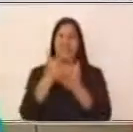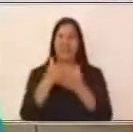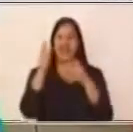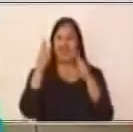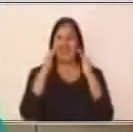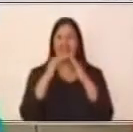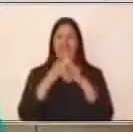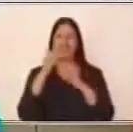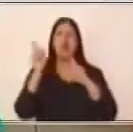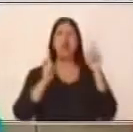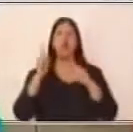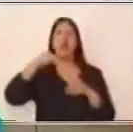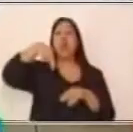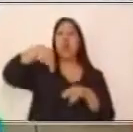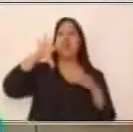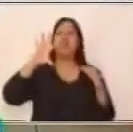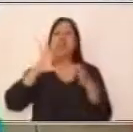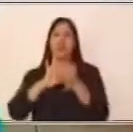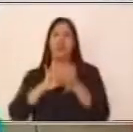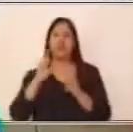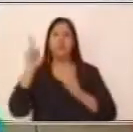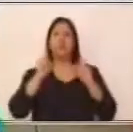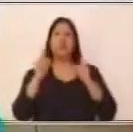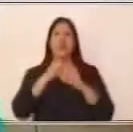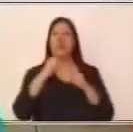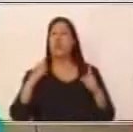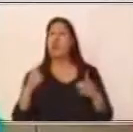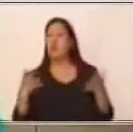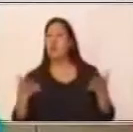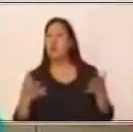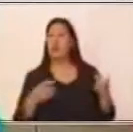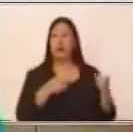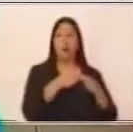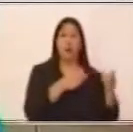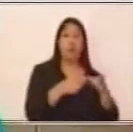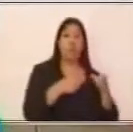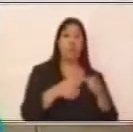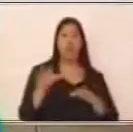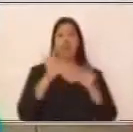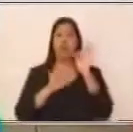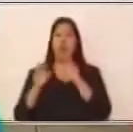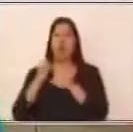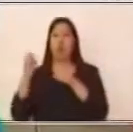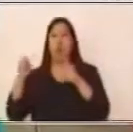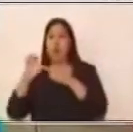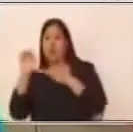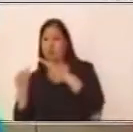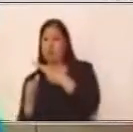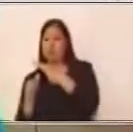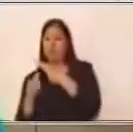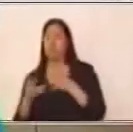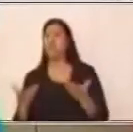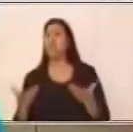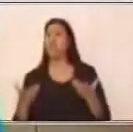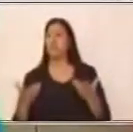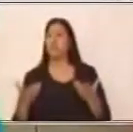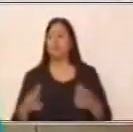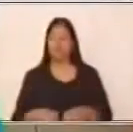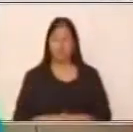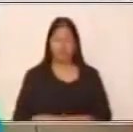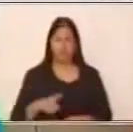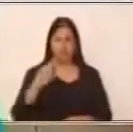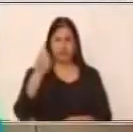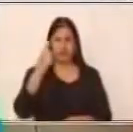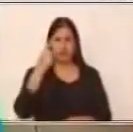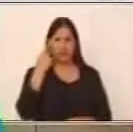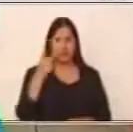los nexos y qué tipo de oración es. Si una oración coordinada o una oración subordinada, lo primero es